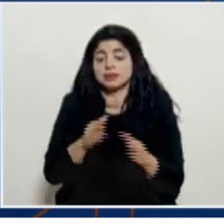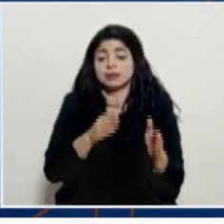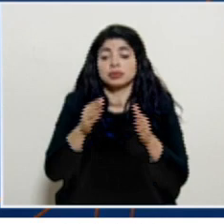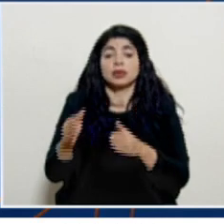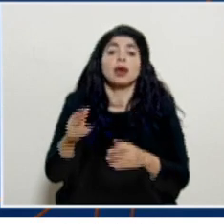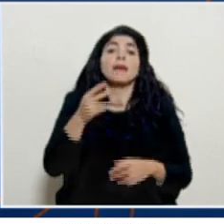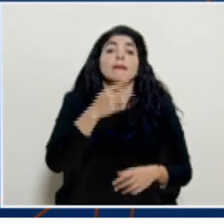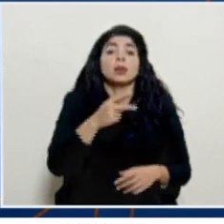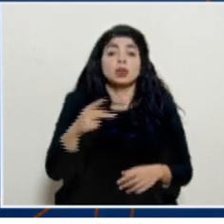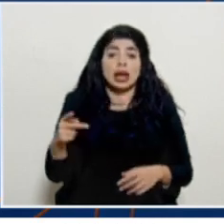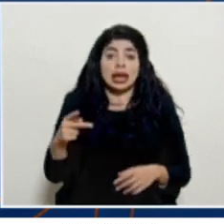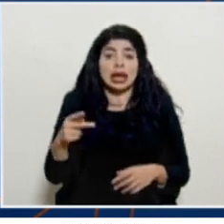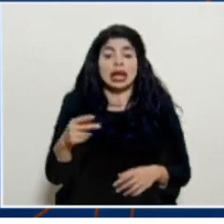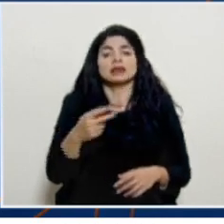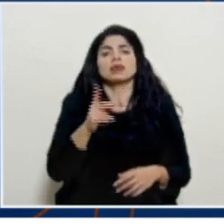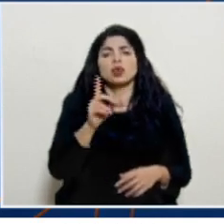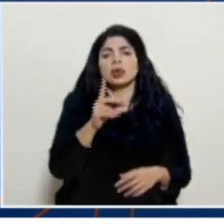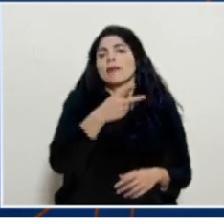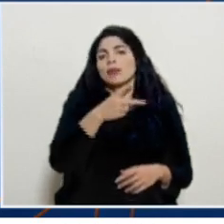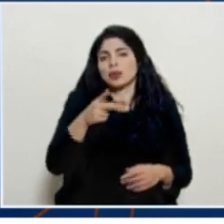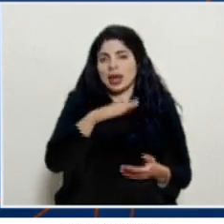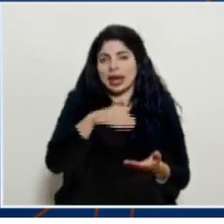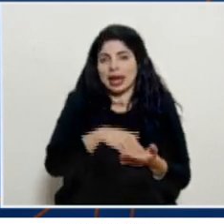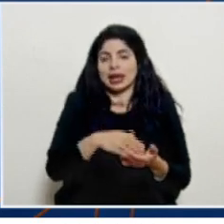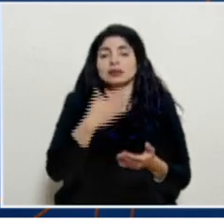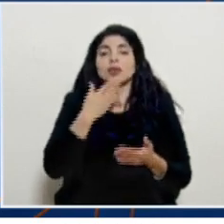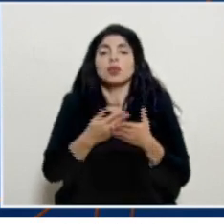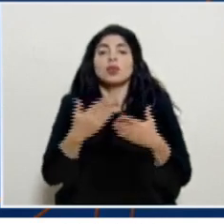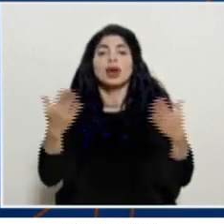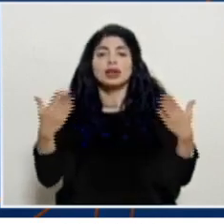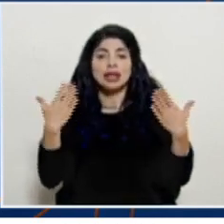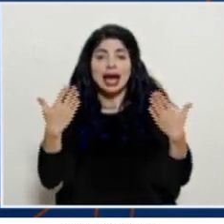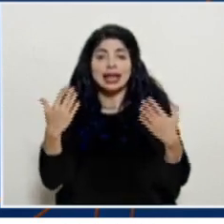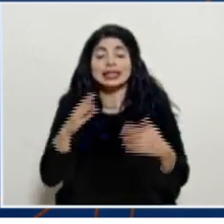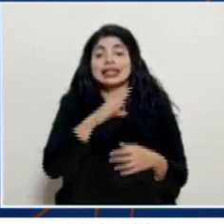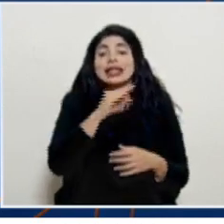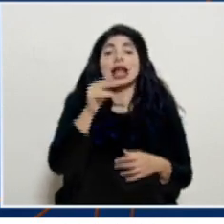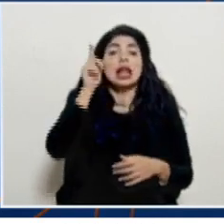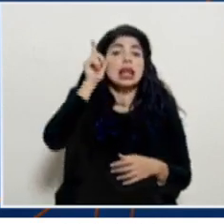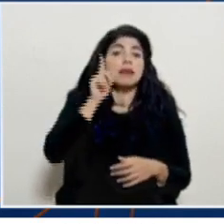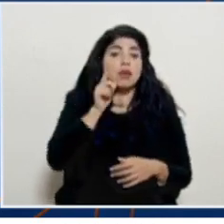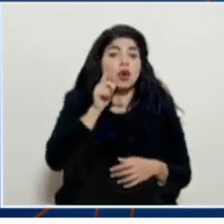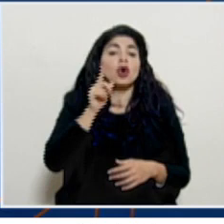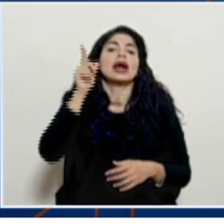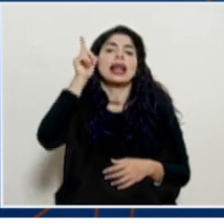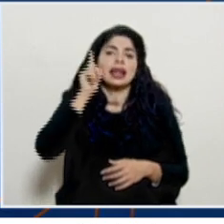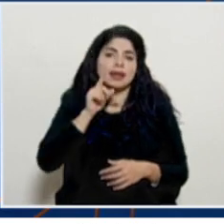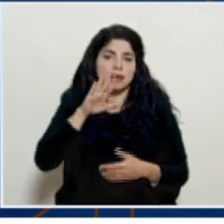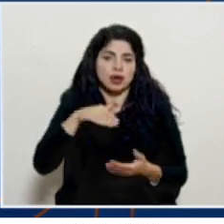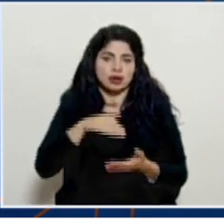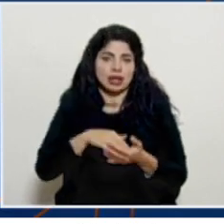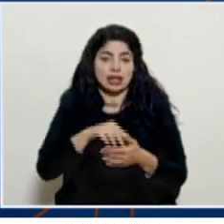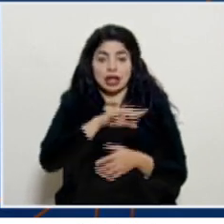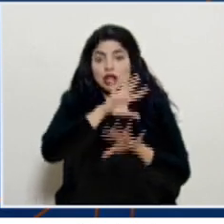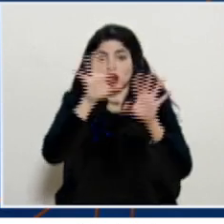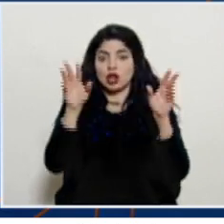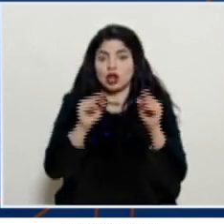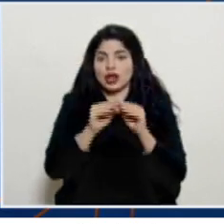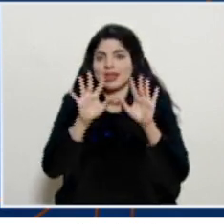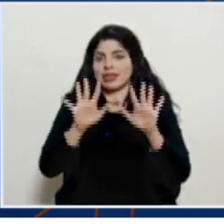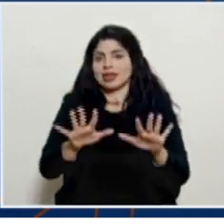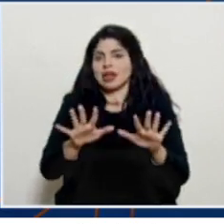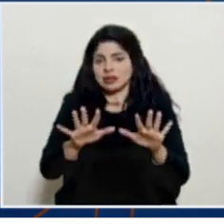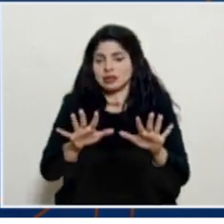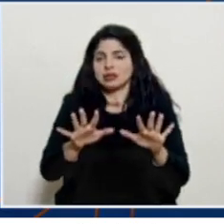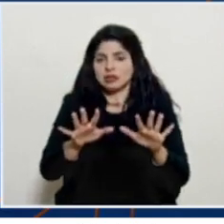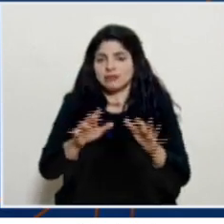de Punta Arenas tendremos Punta Arenas Buenos Aires y en la provincia de Limón Limón estos son los 10 cantones que